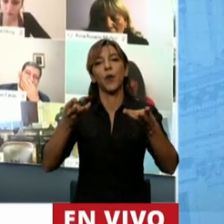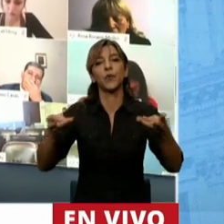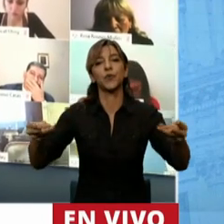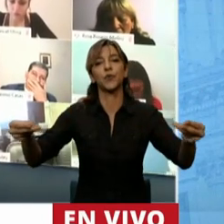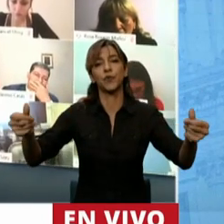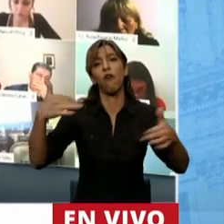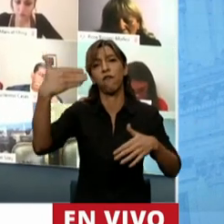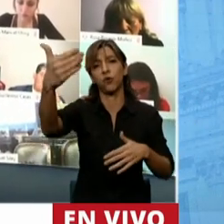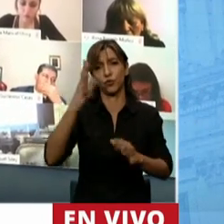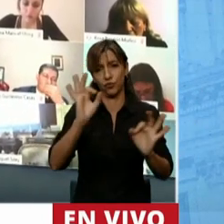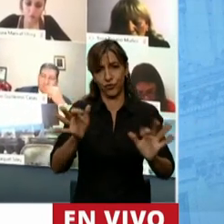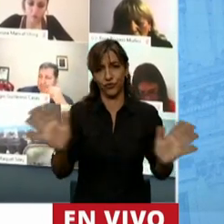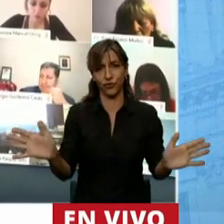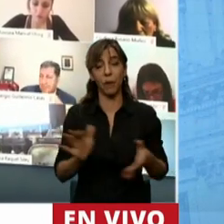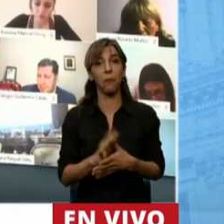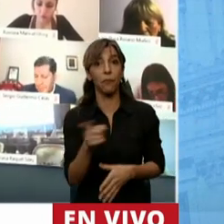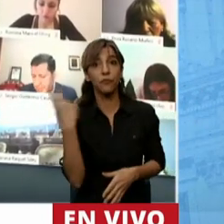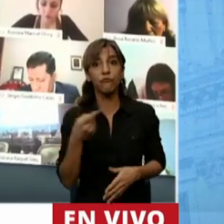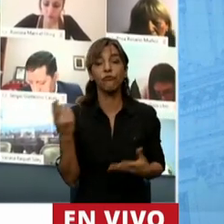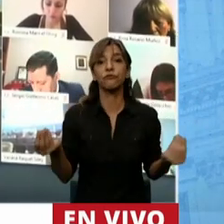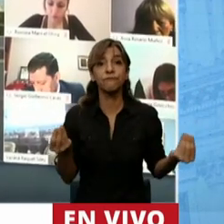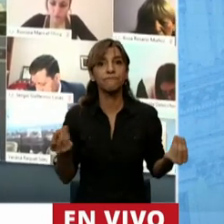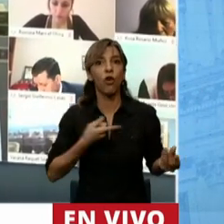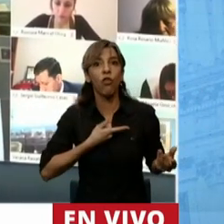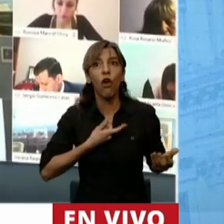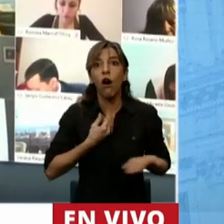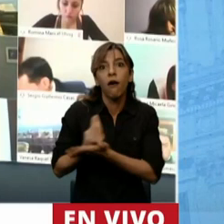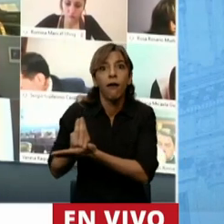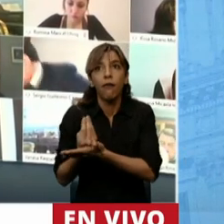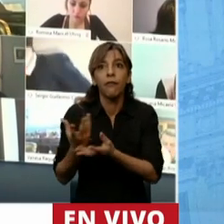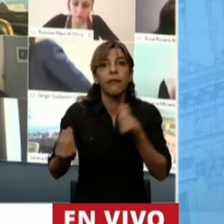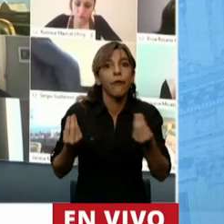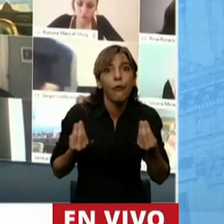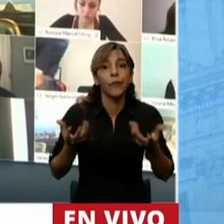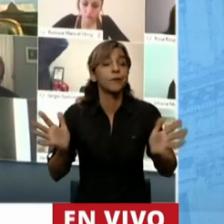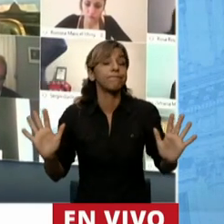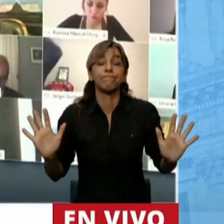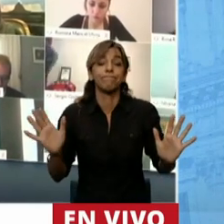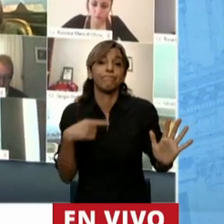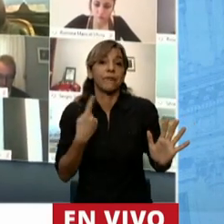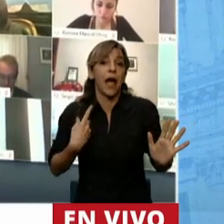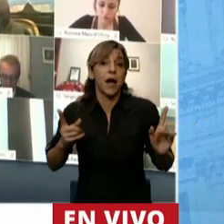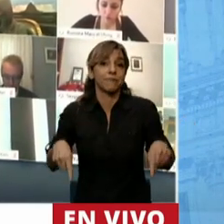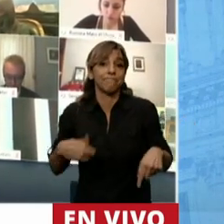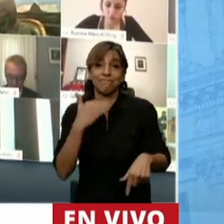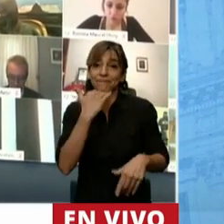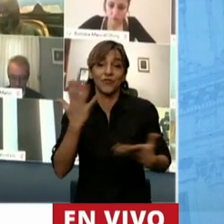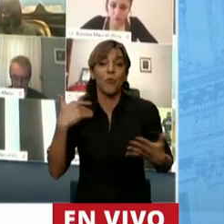¿dónde nos va a encontrar a nosotros? ¿qué nos va a encontrar haciendo? parte de la página que todavía no está escrita